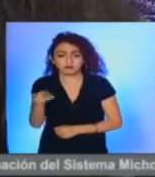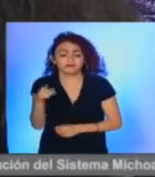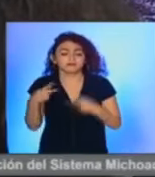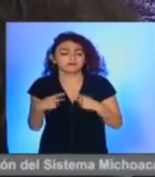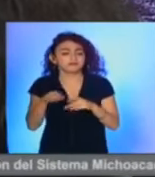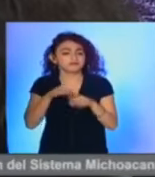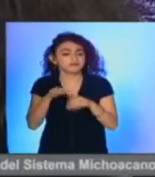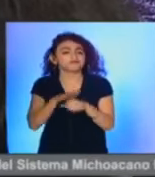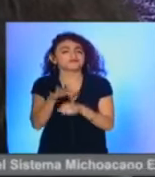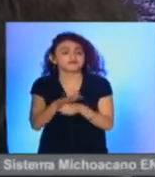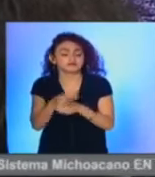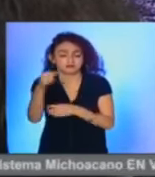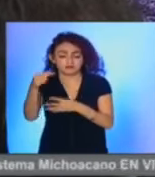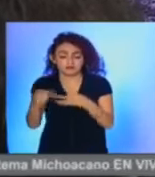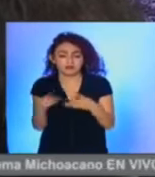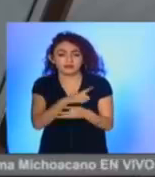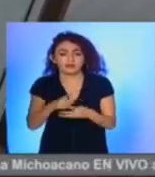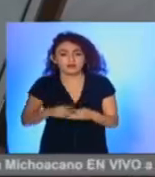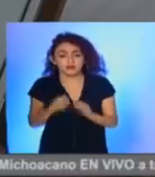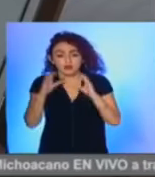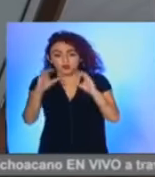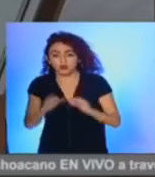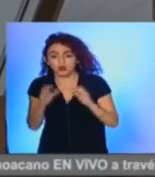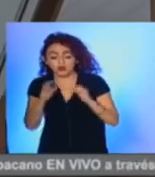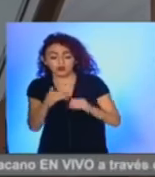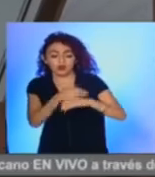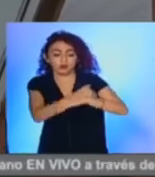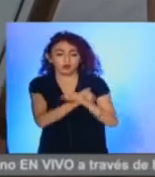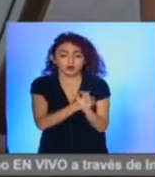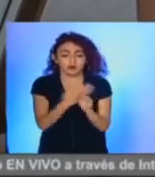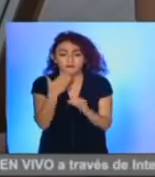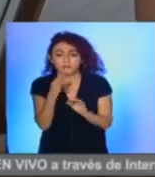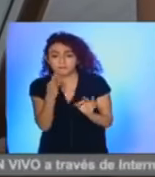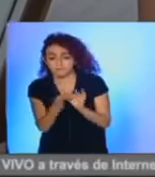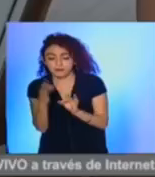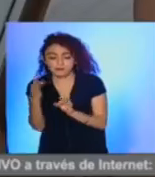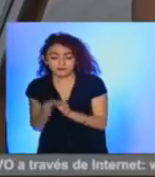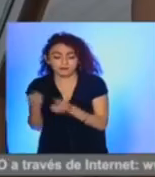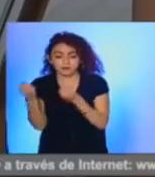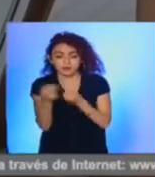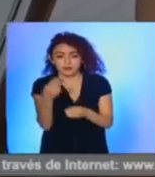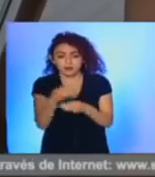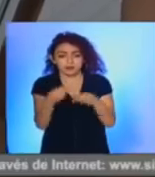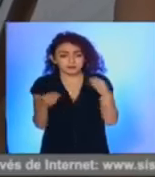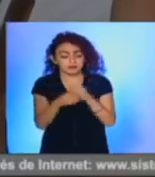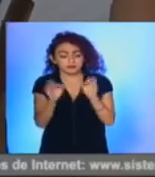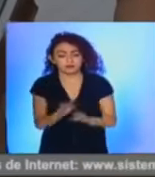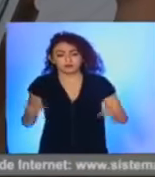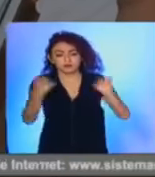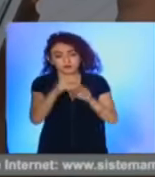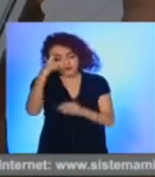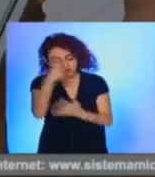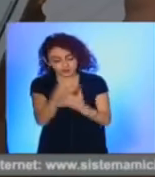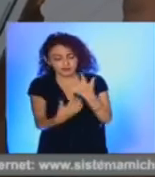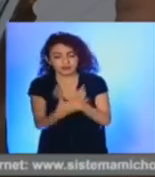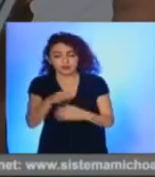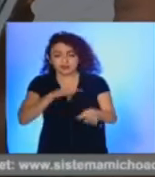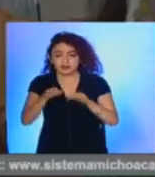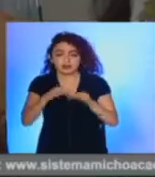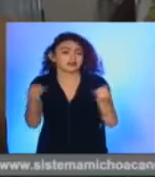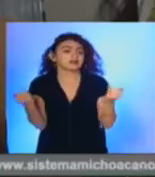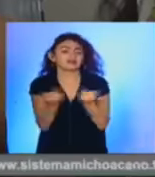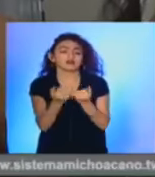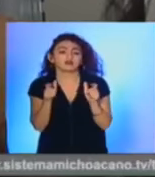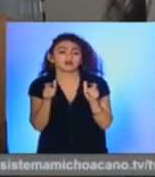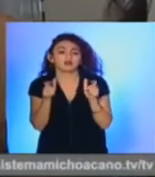contratado, éste deberá cuidar, guardar y conservar en buen estado los insumos proporcionados para realizar sus labores así